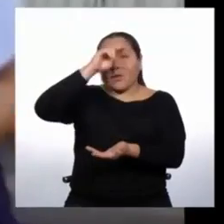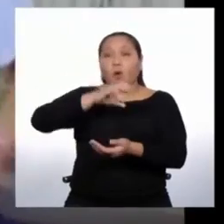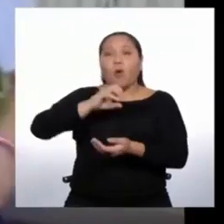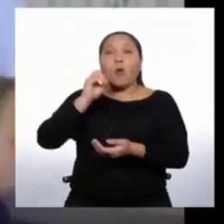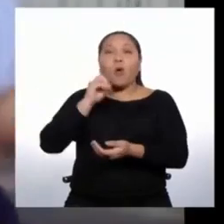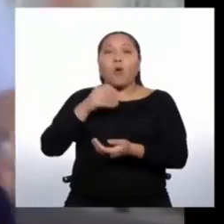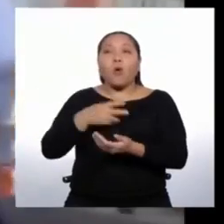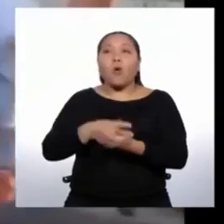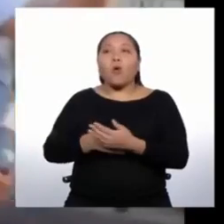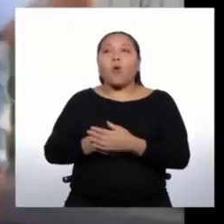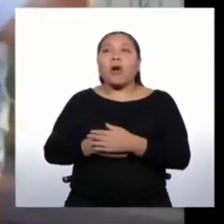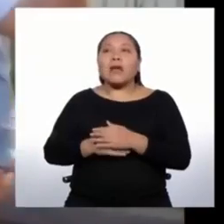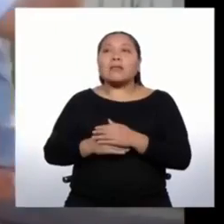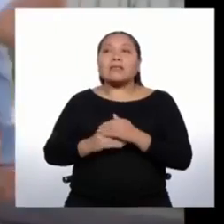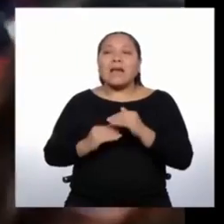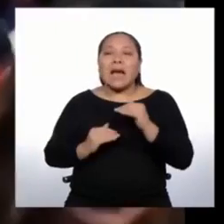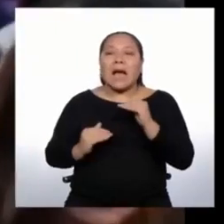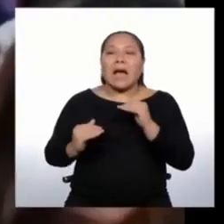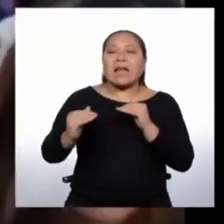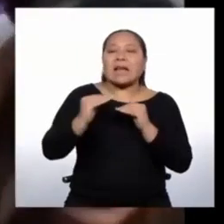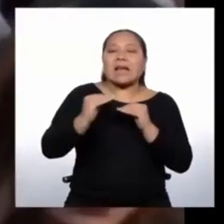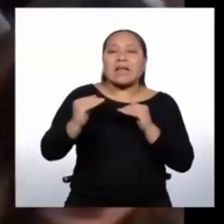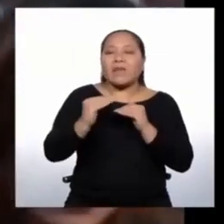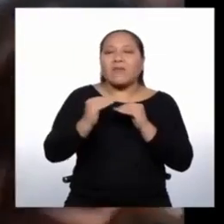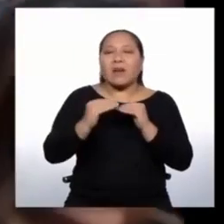Chile.